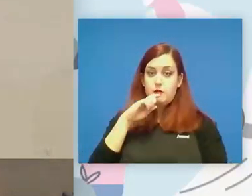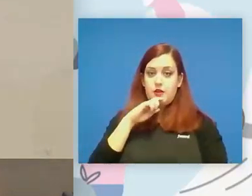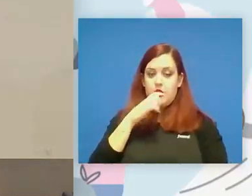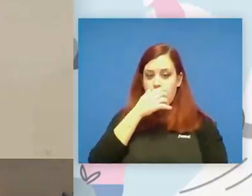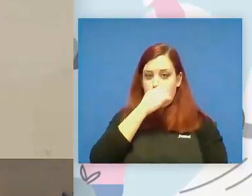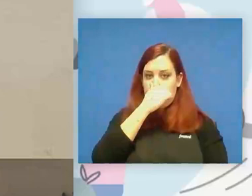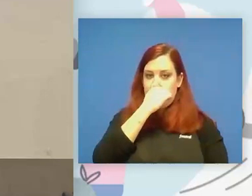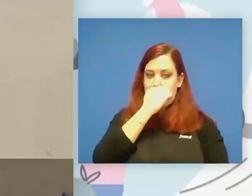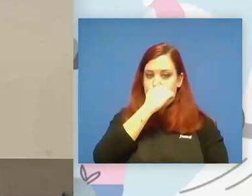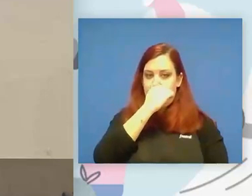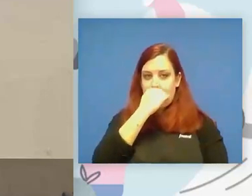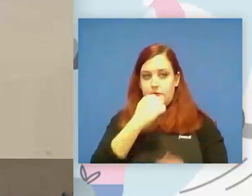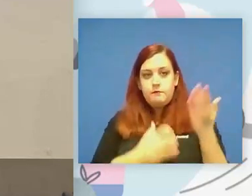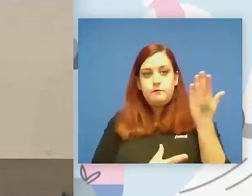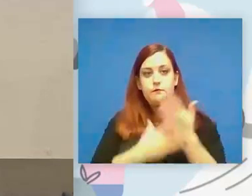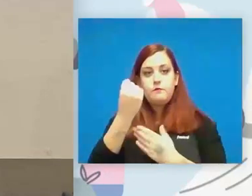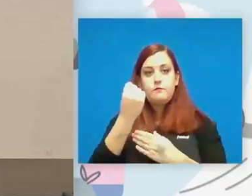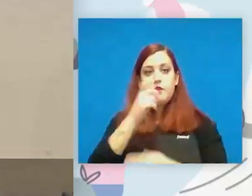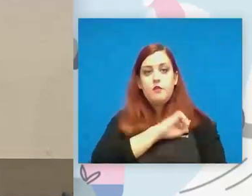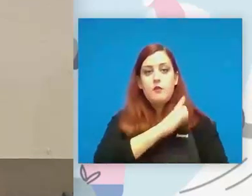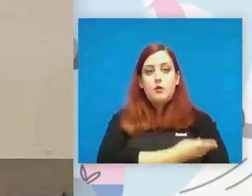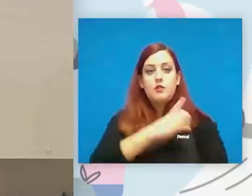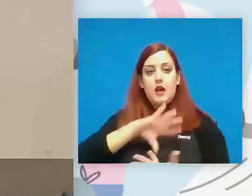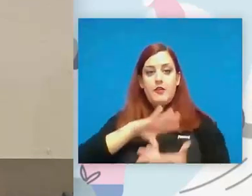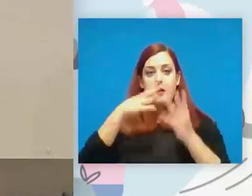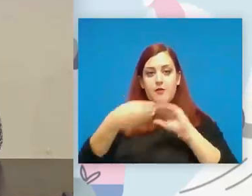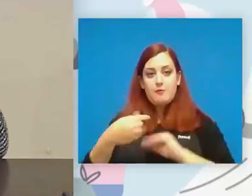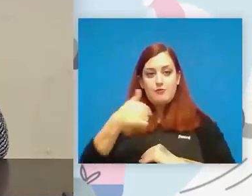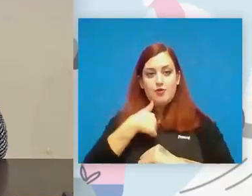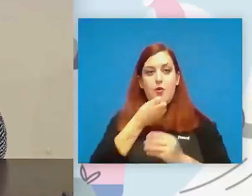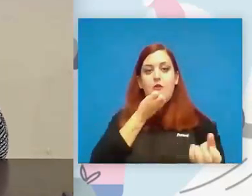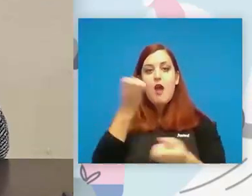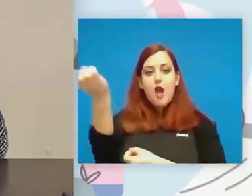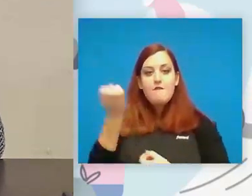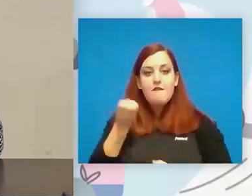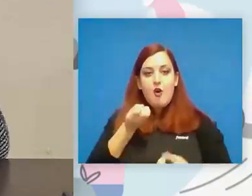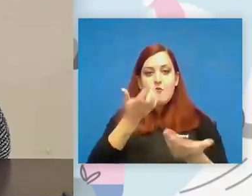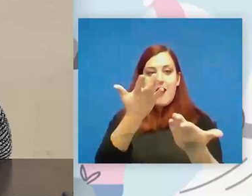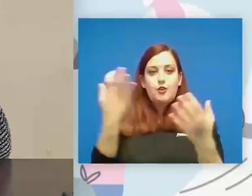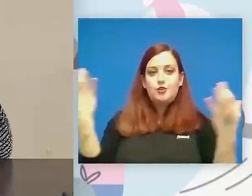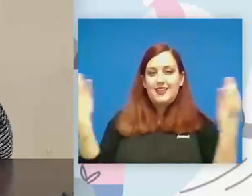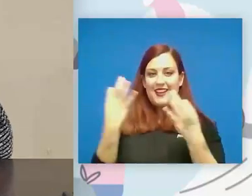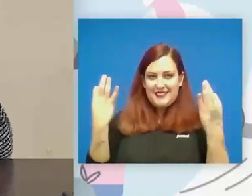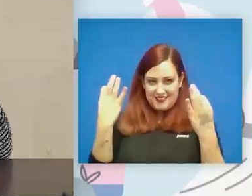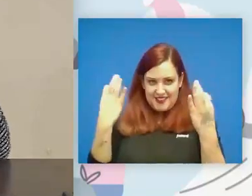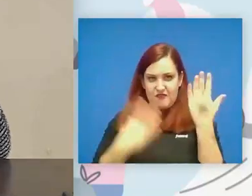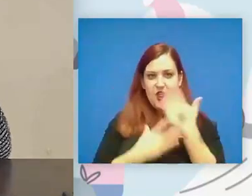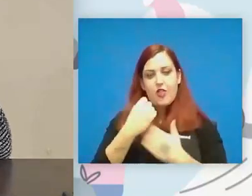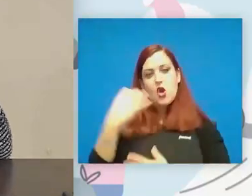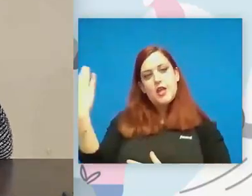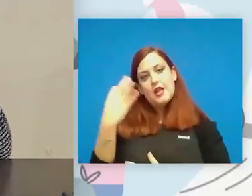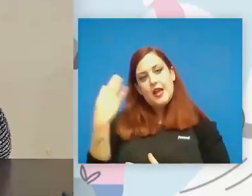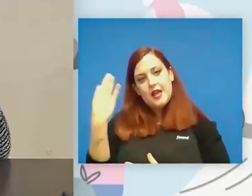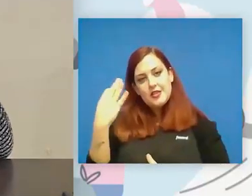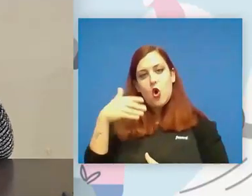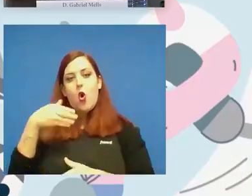bueno la aceleración de deportes adaptados voy a informaros un poco acerca de lo que es la aceleración o de lo que tratamos somos una